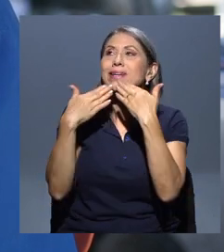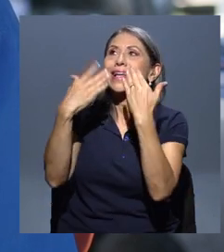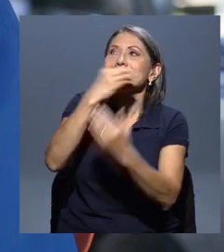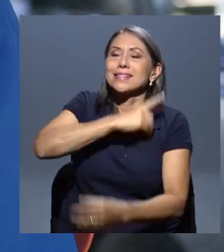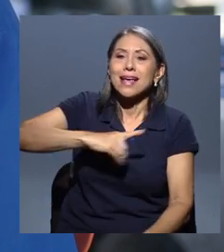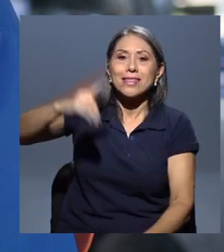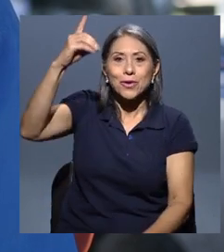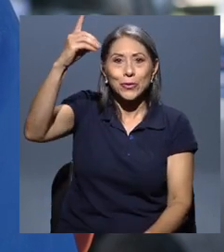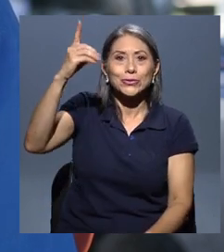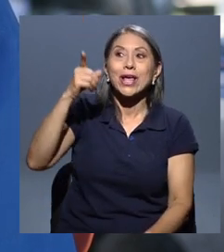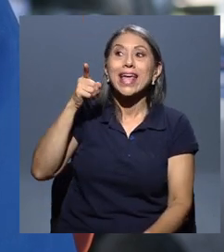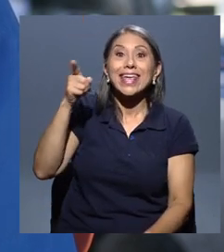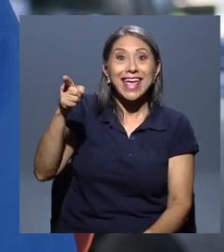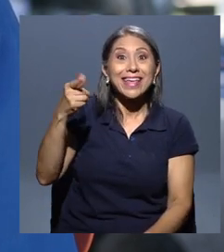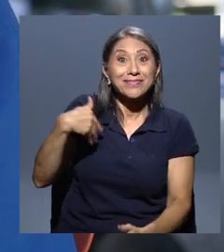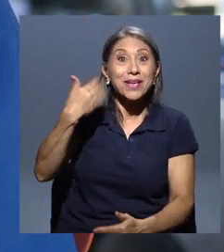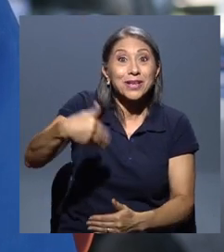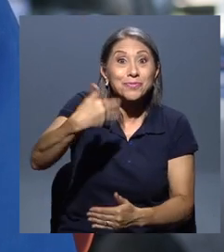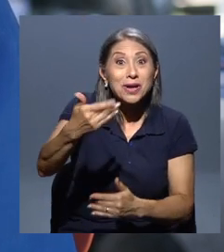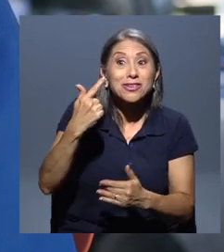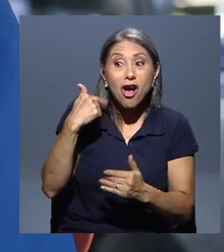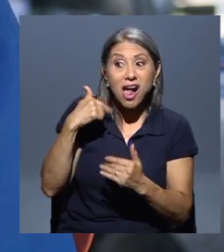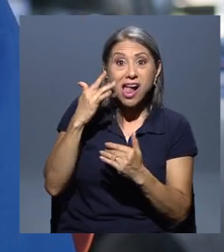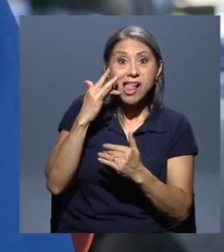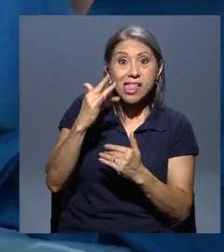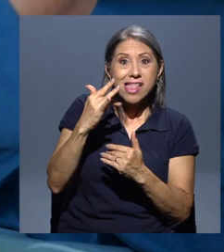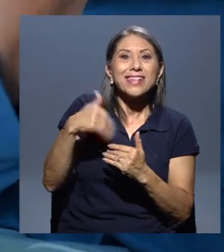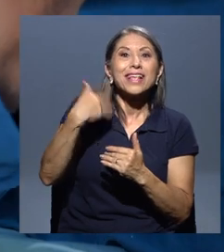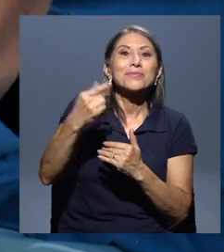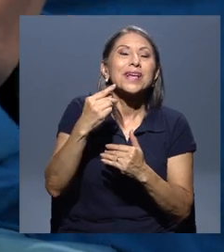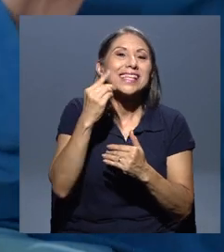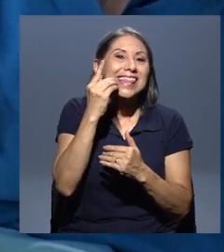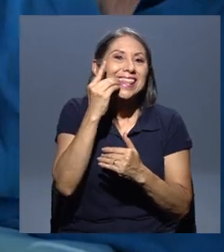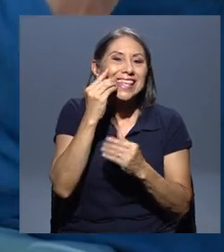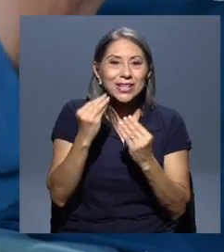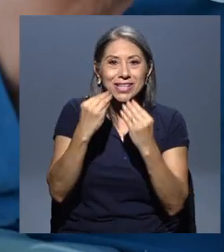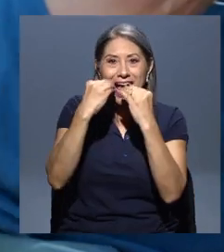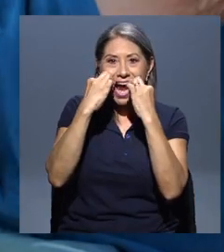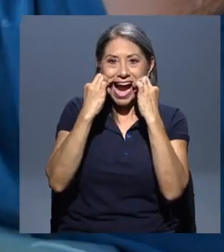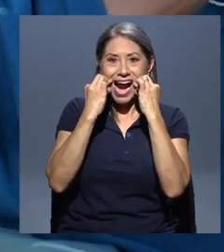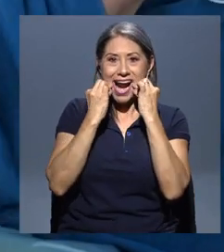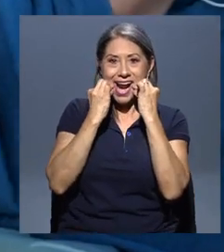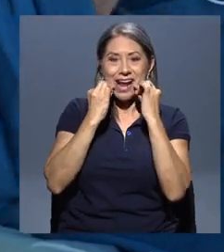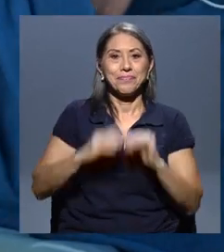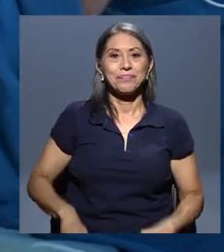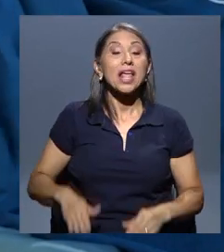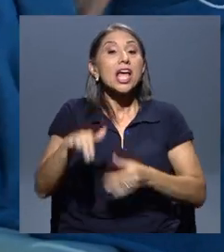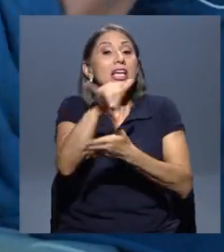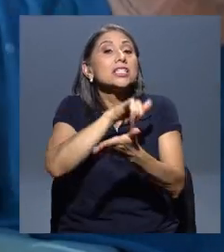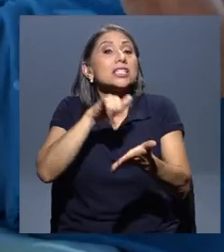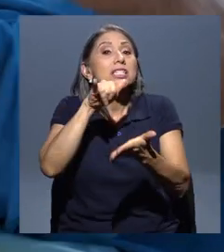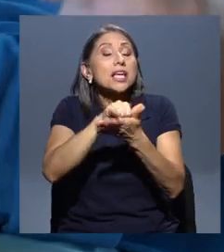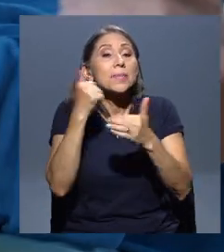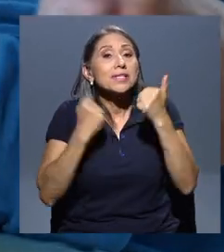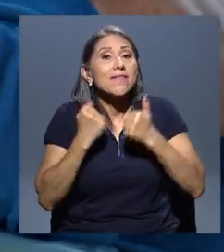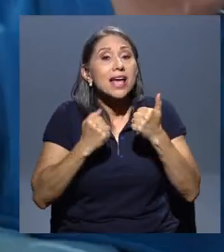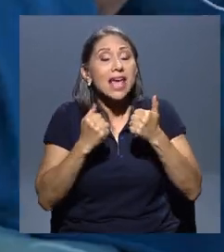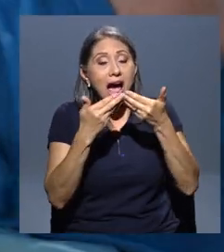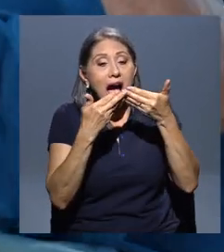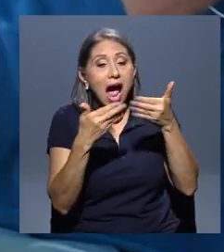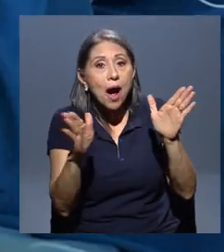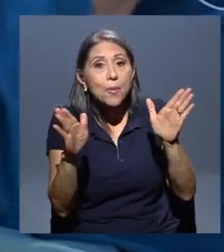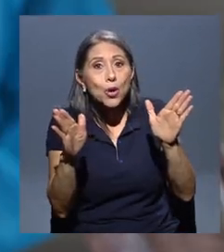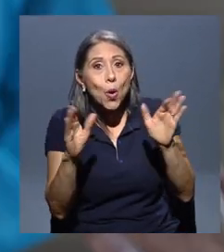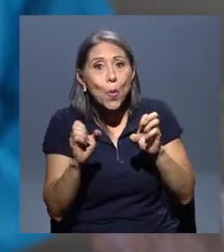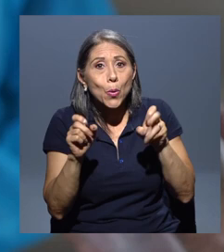gracias a Dios, es que me van a poner los dienticos. Chepe Cebaña abrió sus puertas a la UCR con miras a establecer un programa